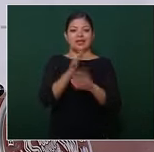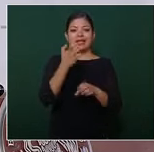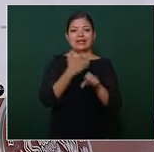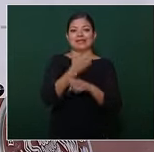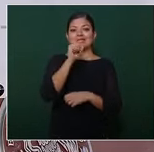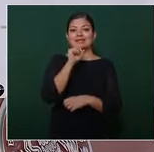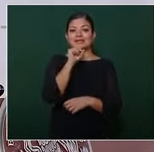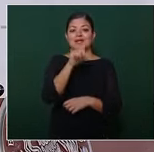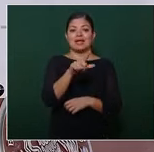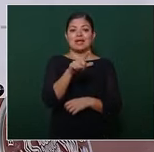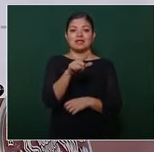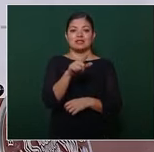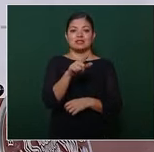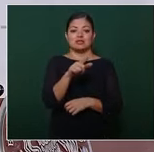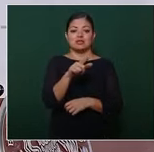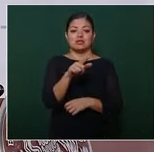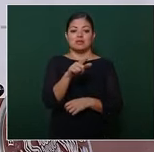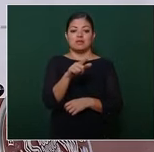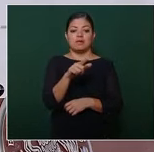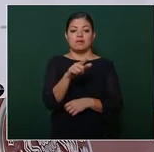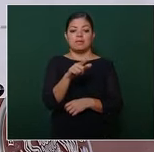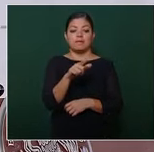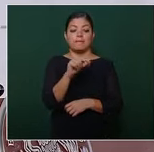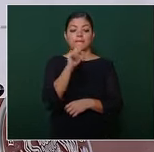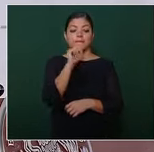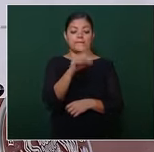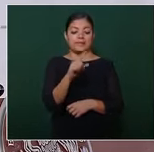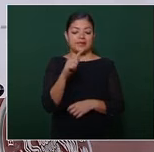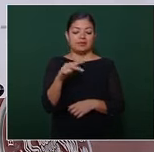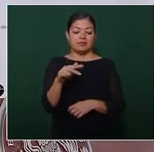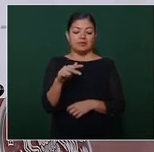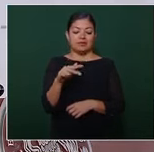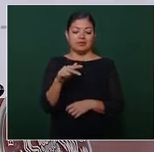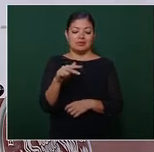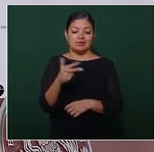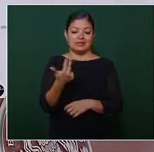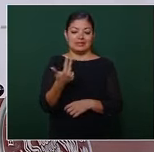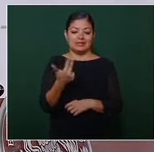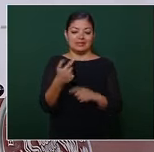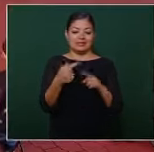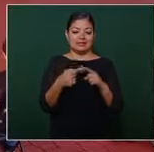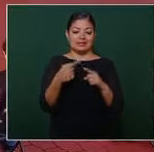estado de Jalisco en los últimos tres eventos